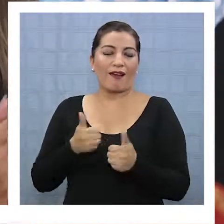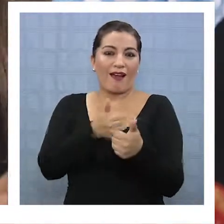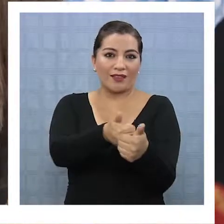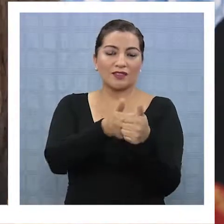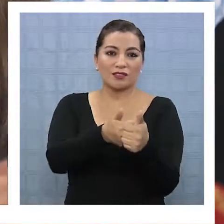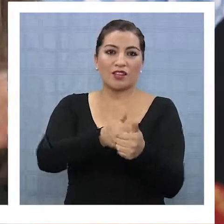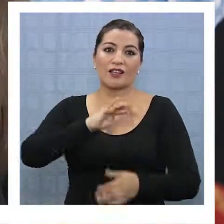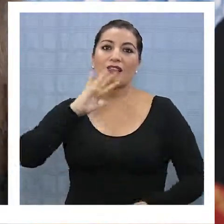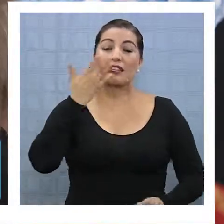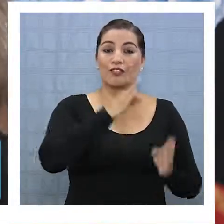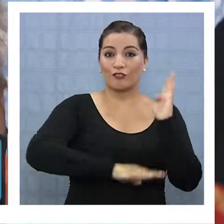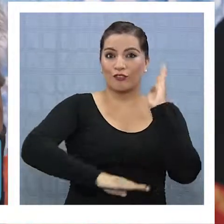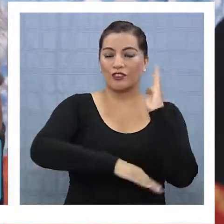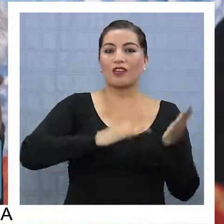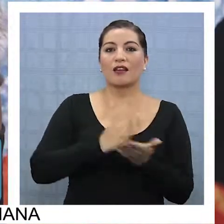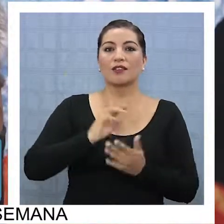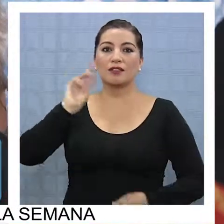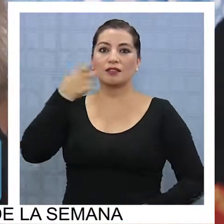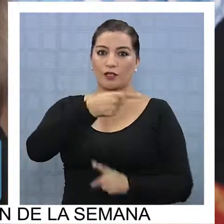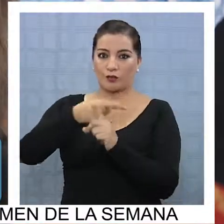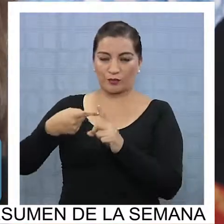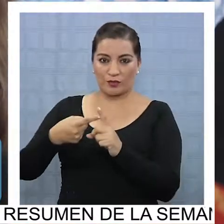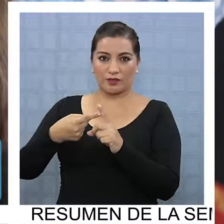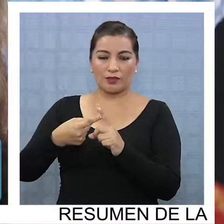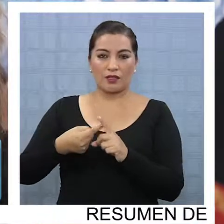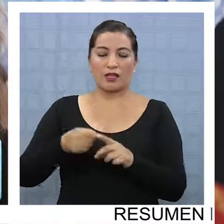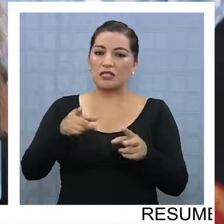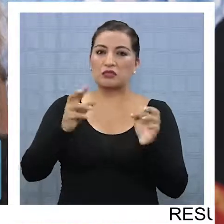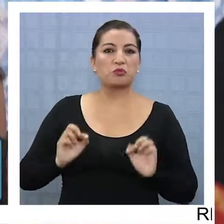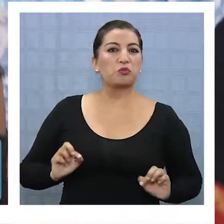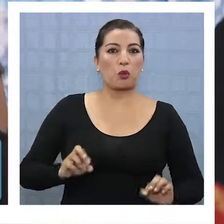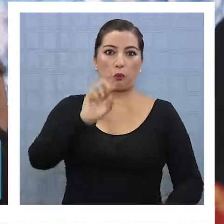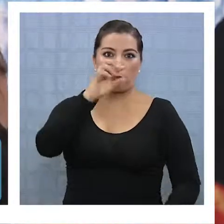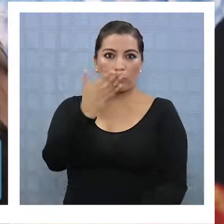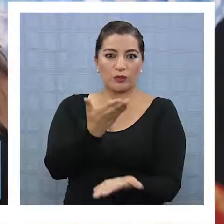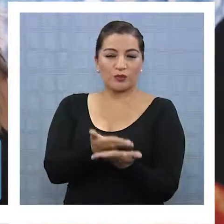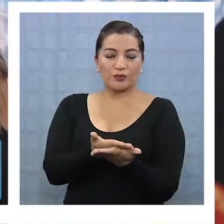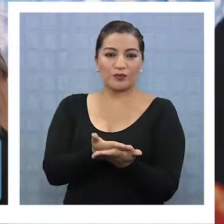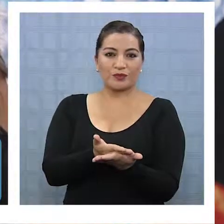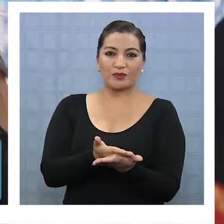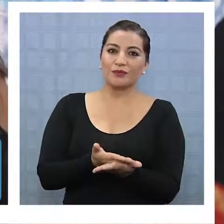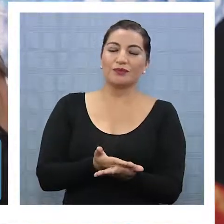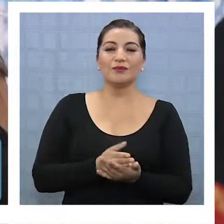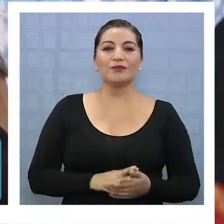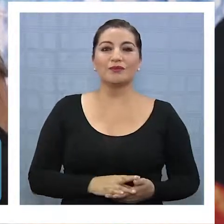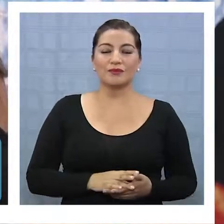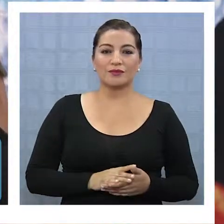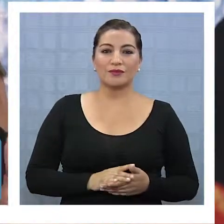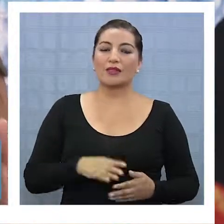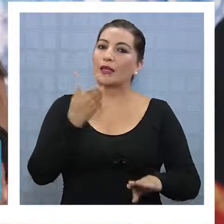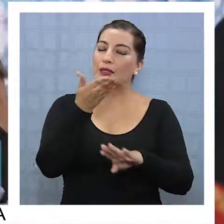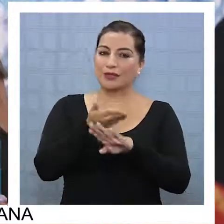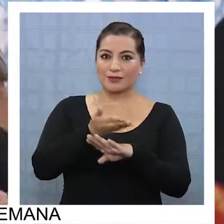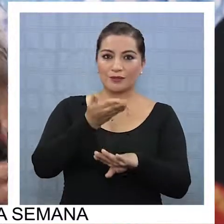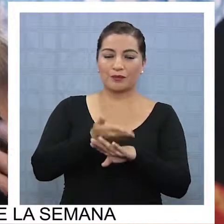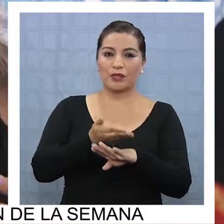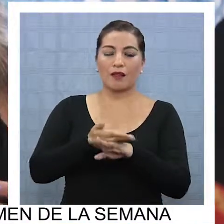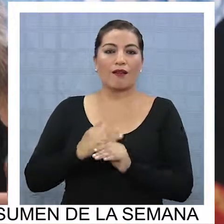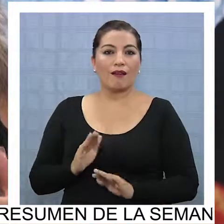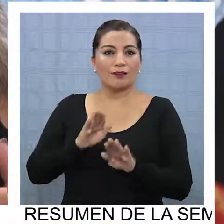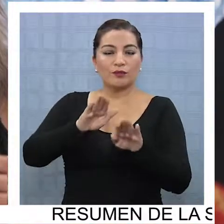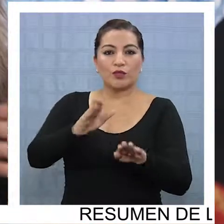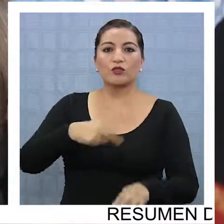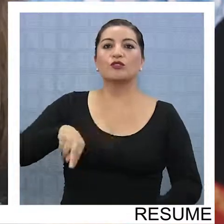desde quinto básico a tercero medio. Tienen la posibilidad de postular, de solicitar, digamos, el